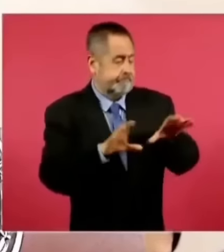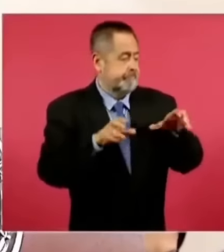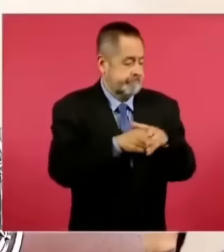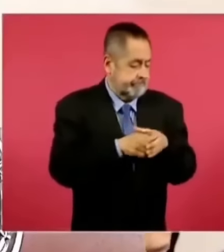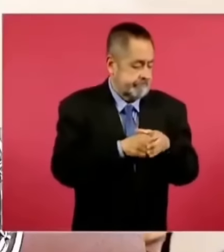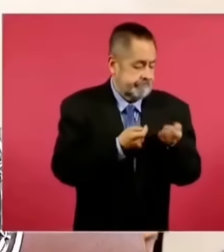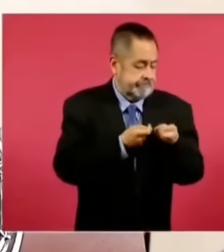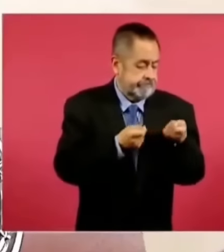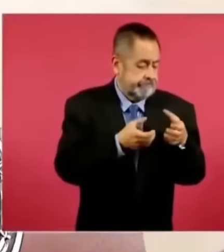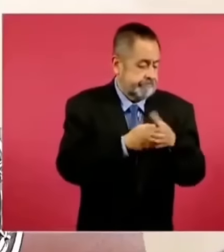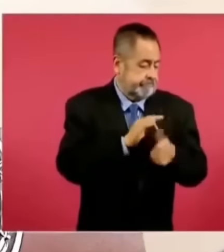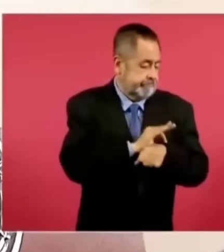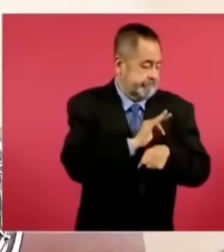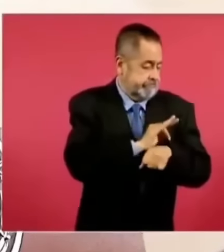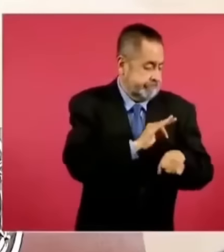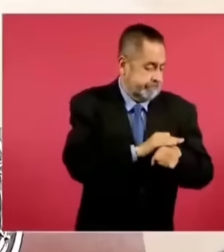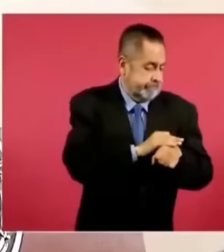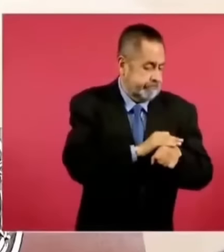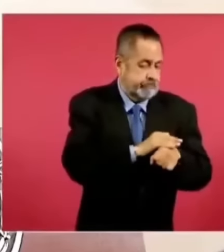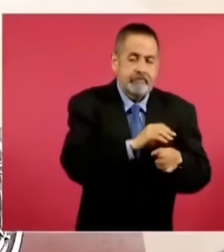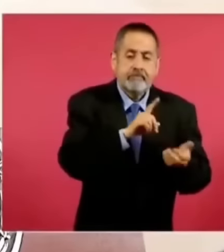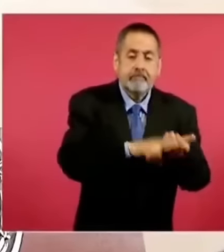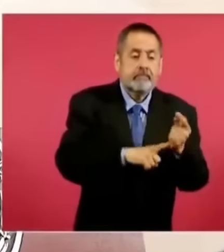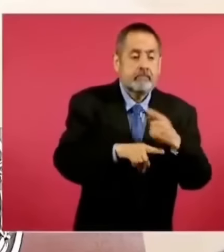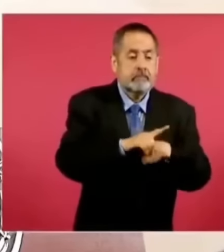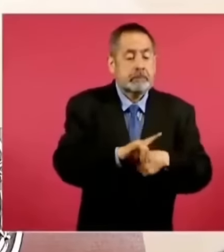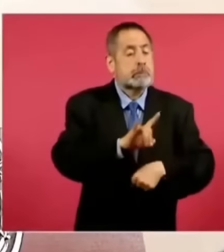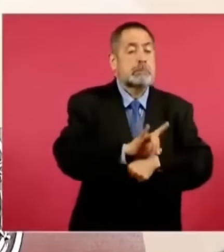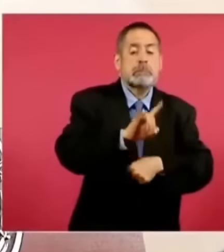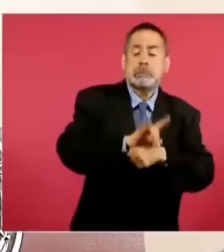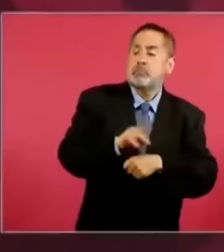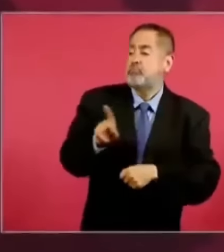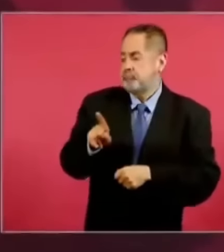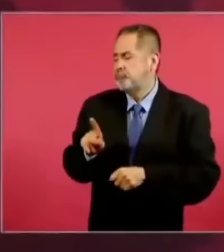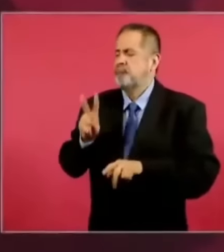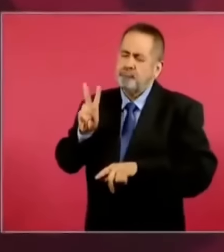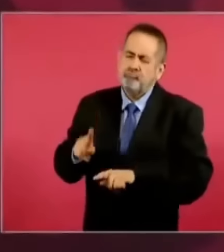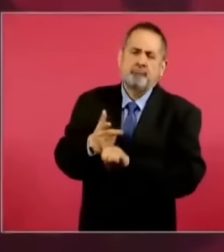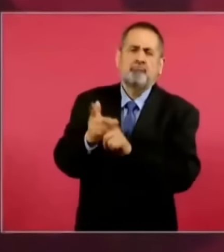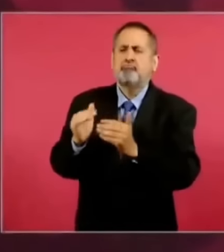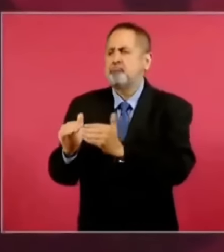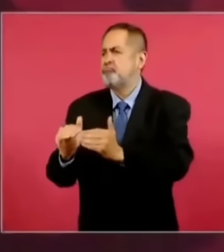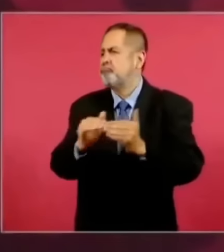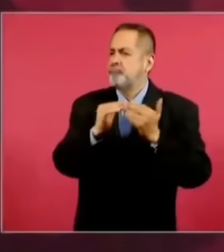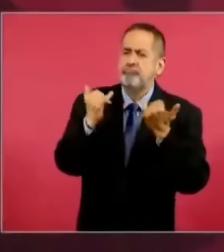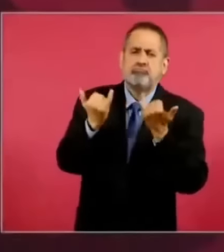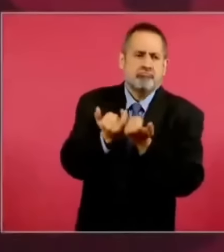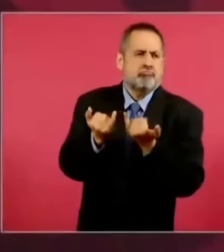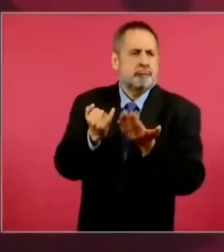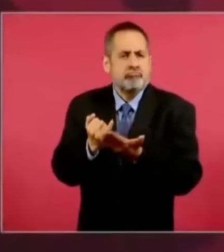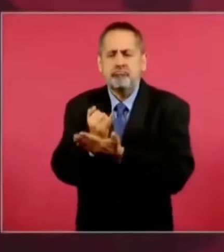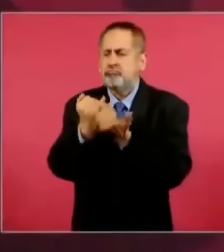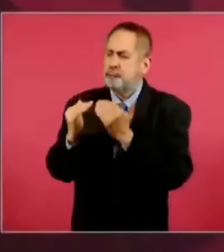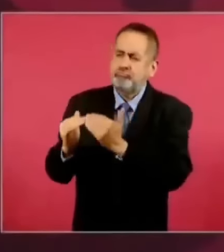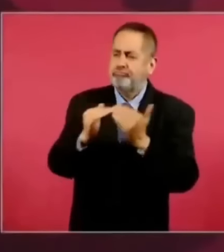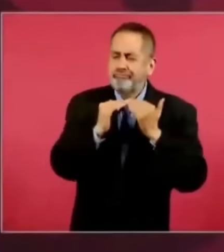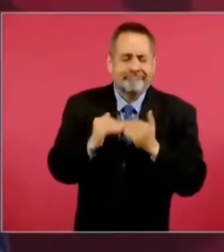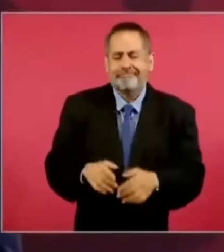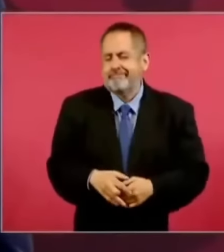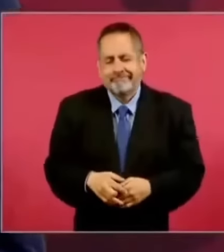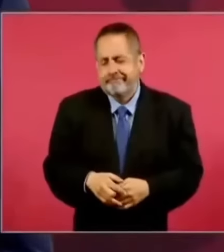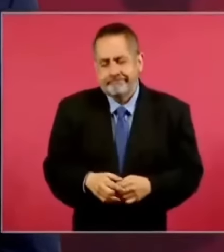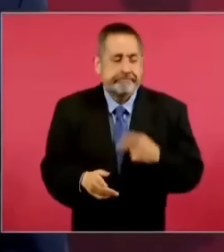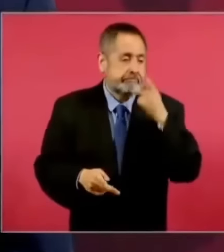Con fachada de democracia, discurso